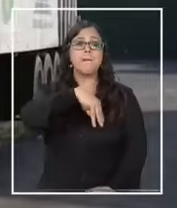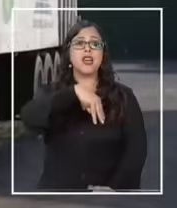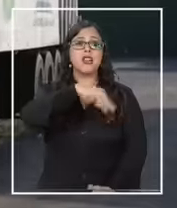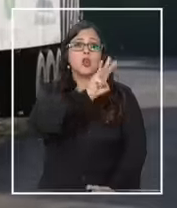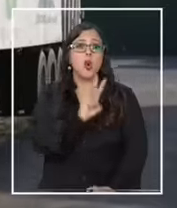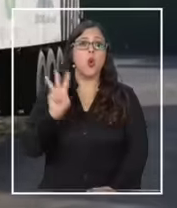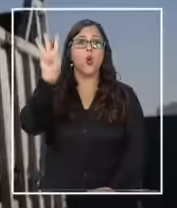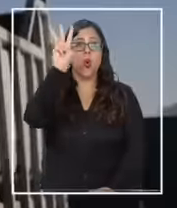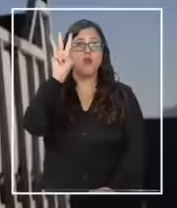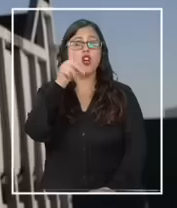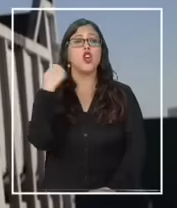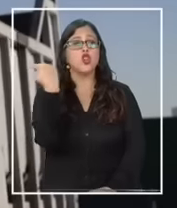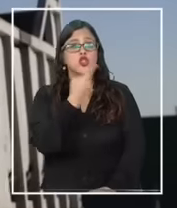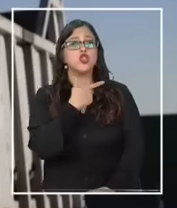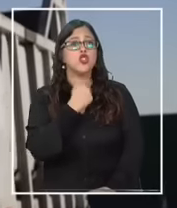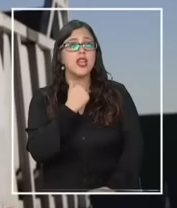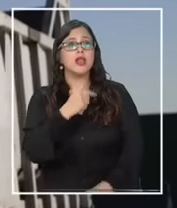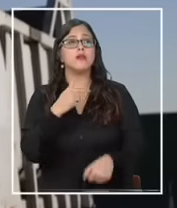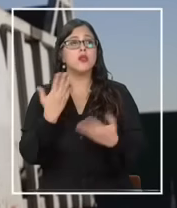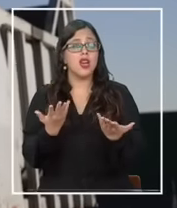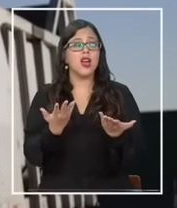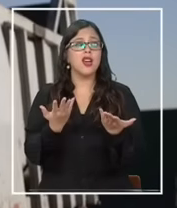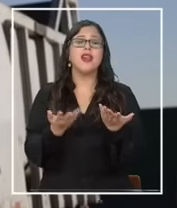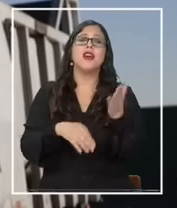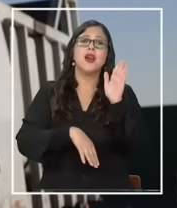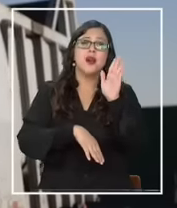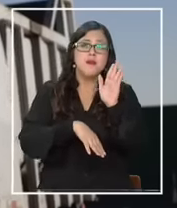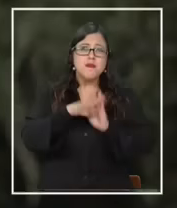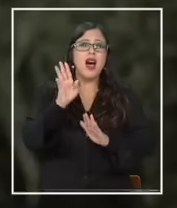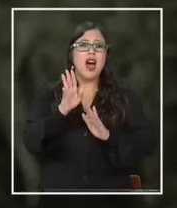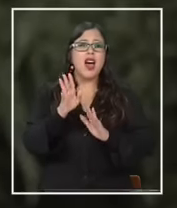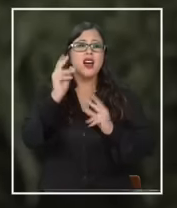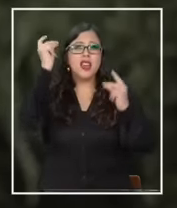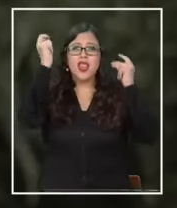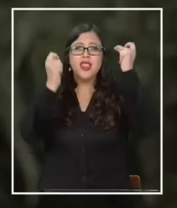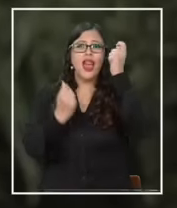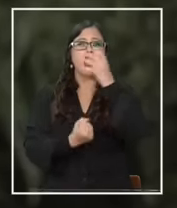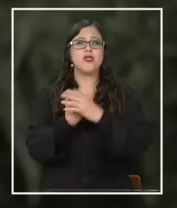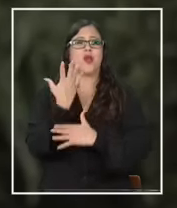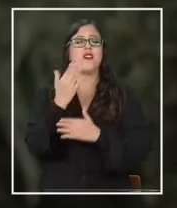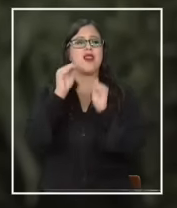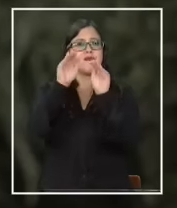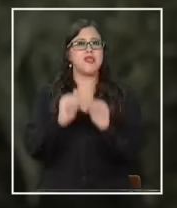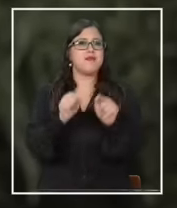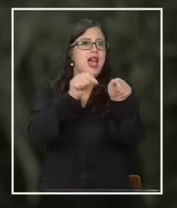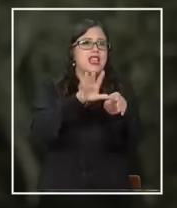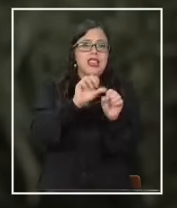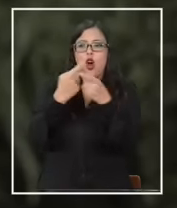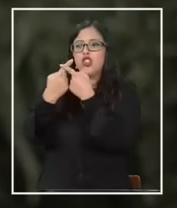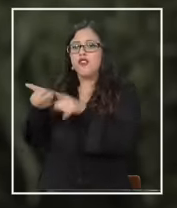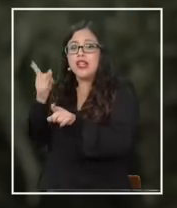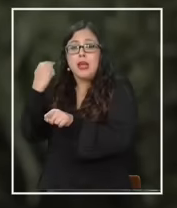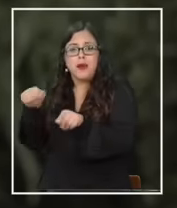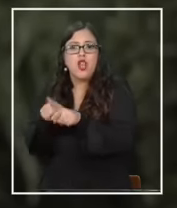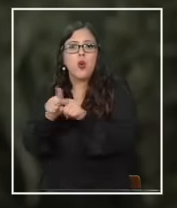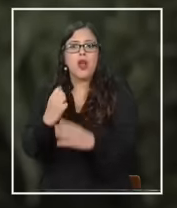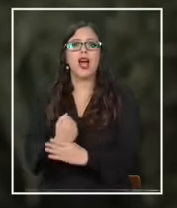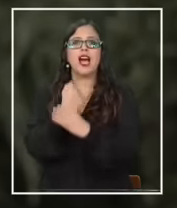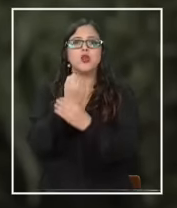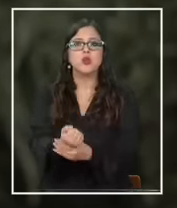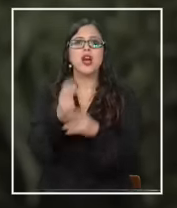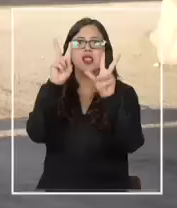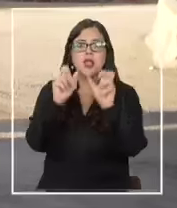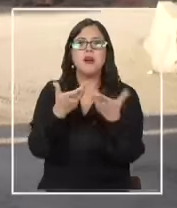de contagiar de que se sumen nuevas iniciativas similares a estas o distintas pero en general aportar a la